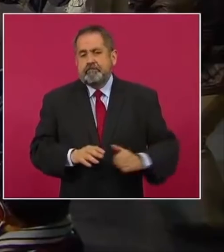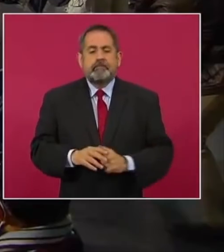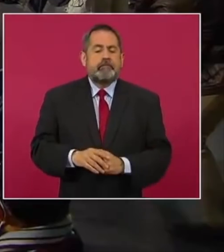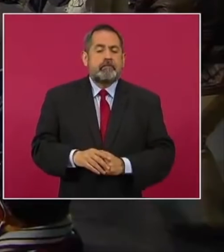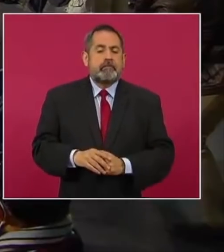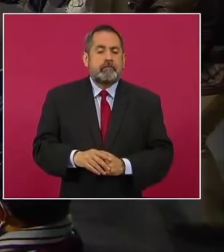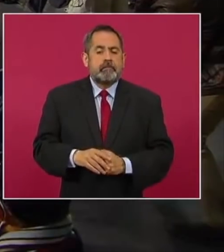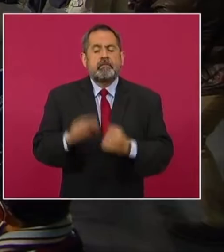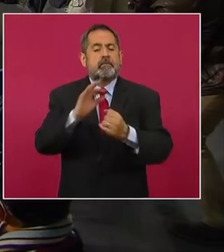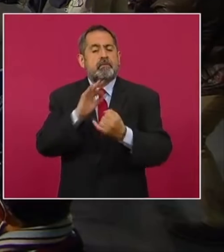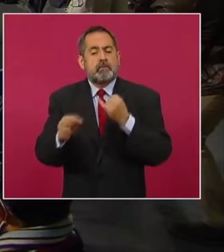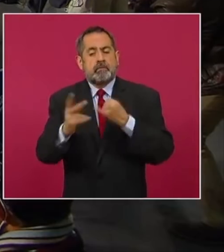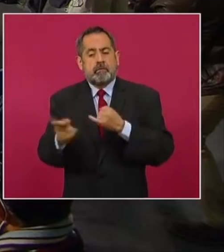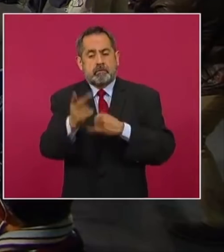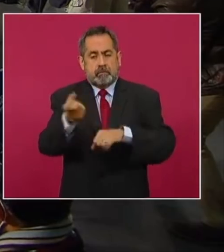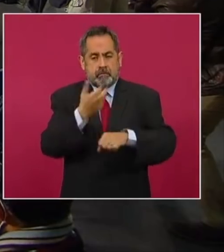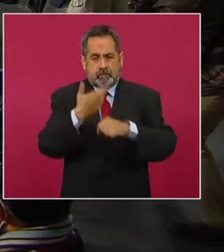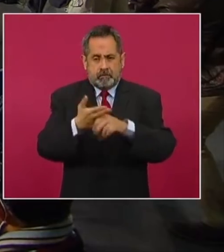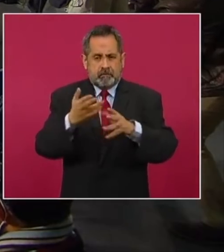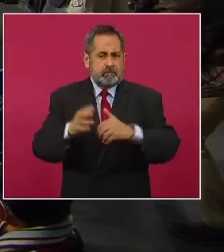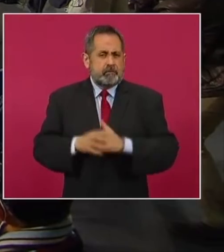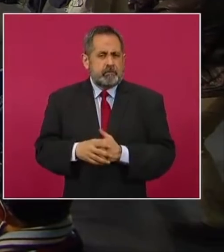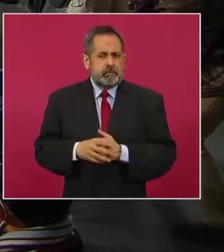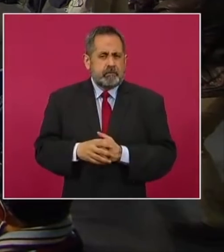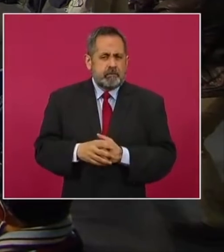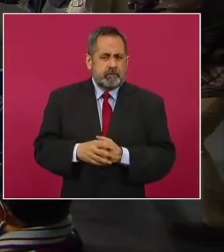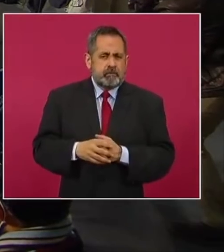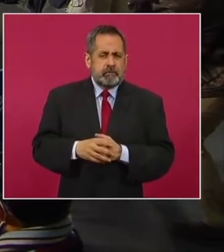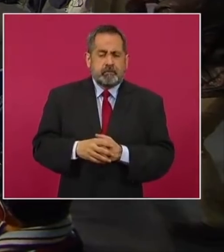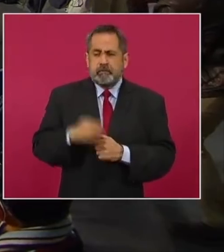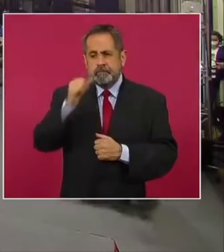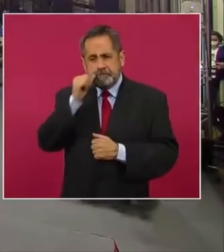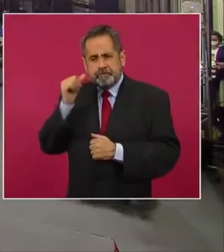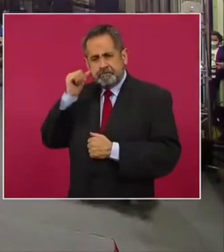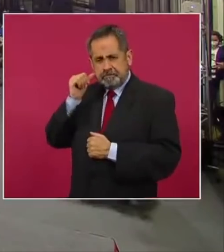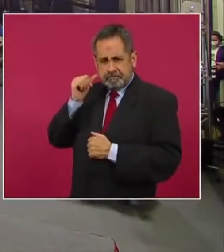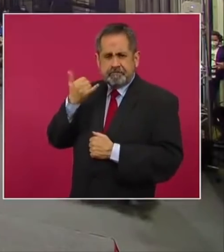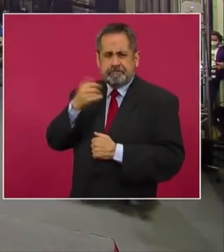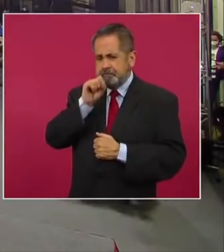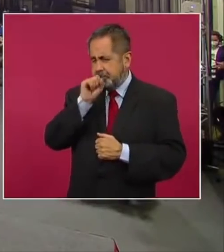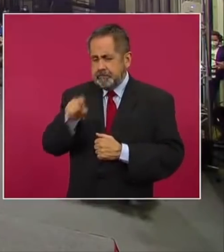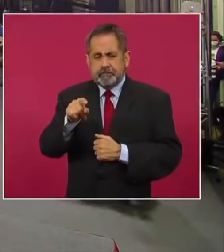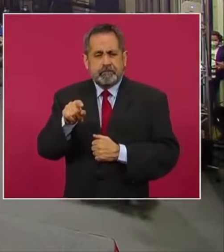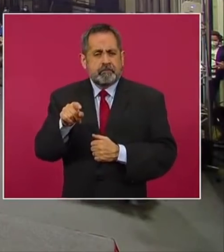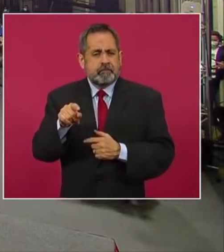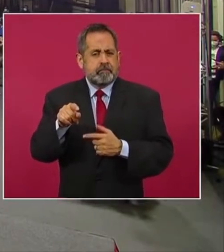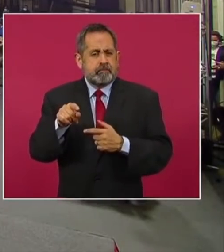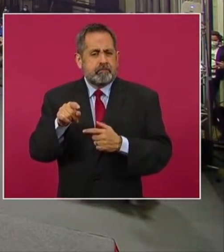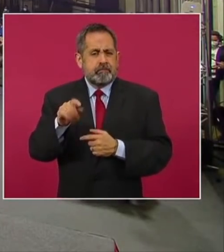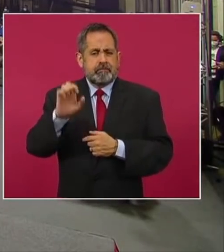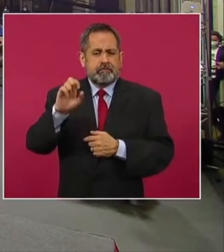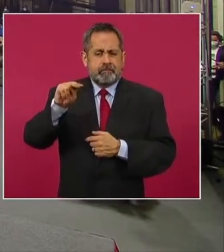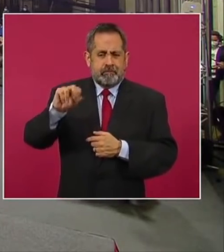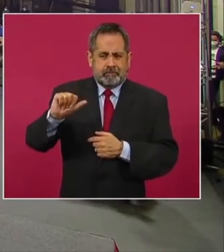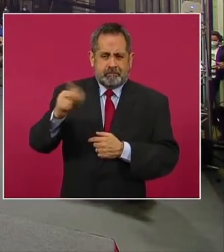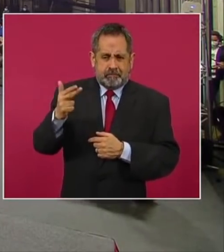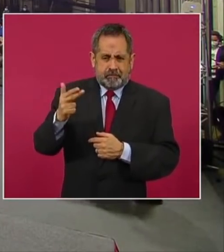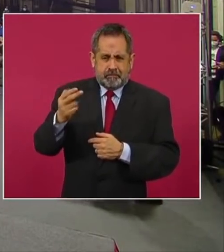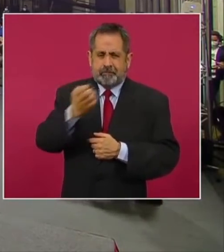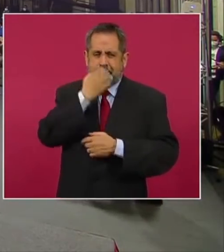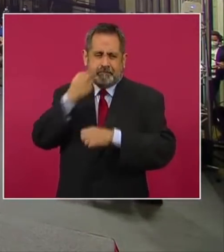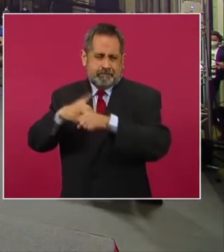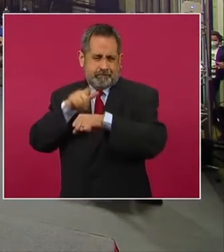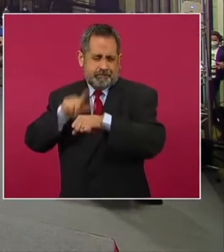secretario, yo quiero preguntarle, ha habido manifestaciones, no sólo el día de ayer, por parte de la ENA, la Escuela Nacional de